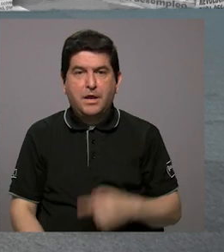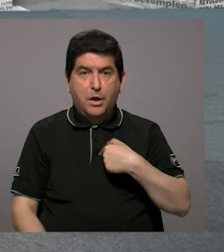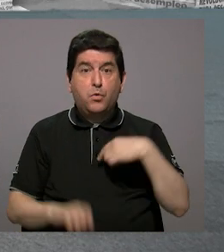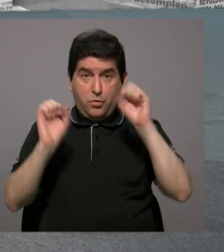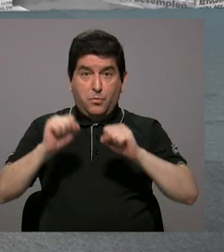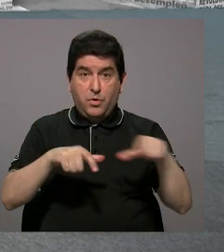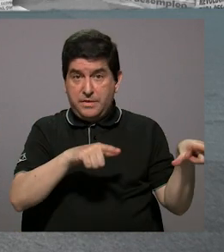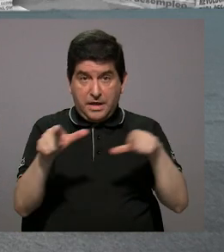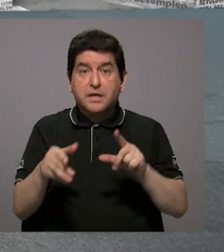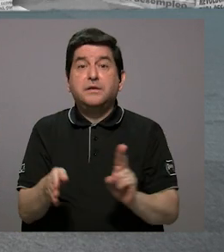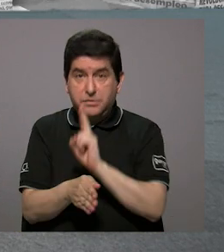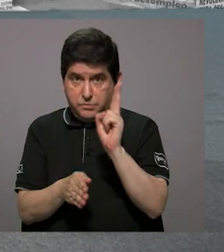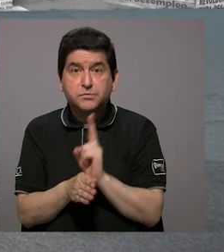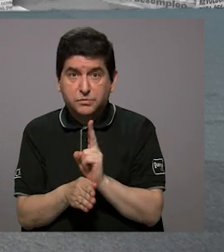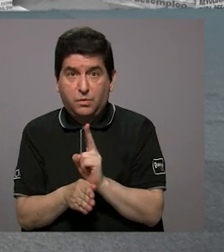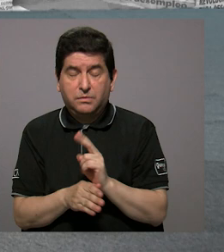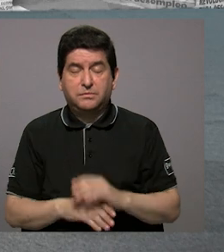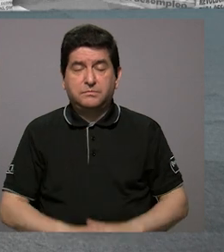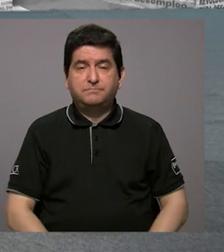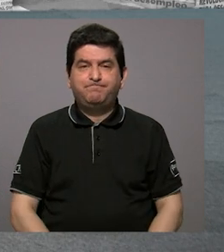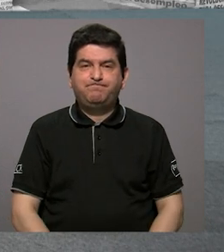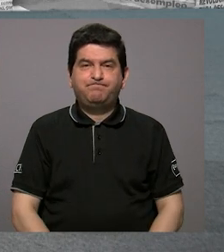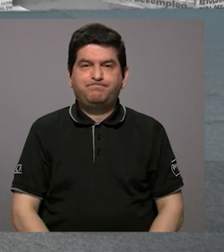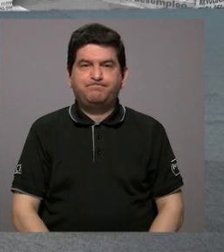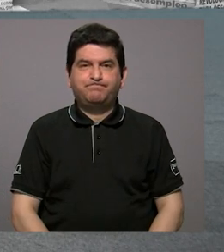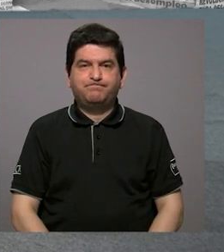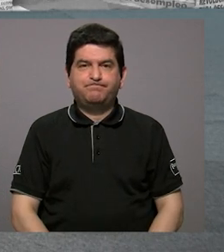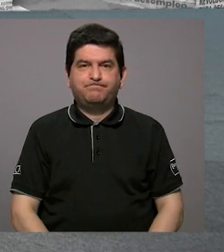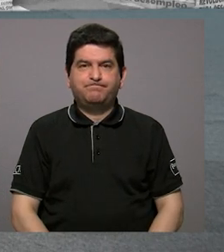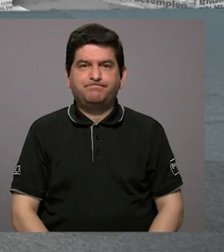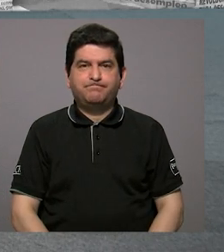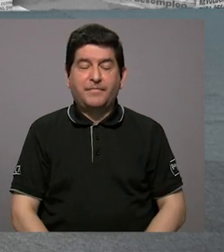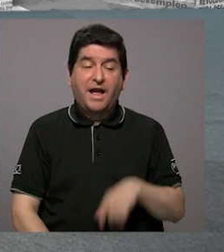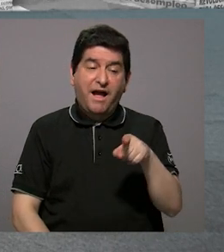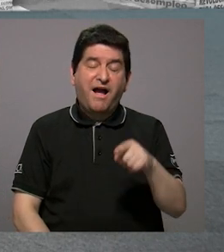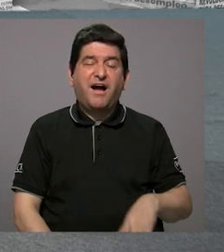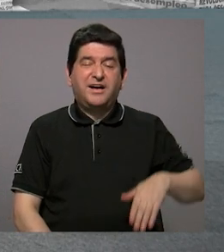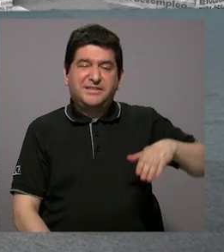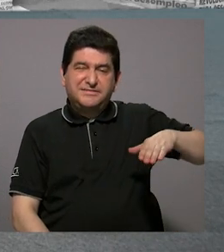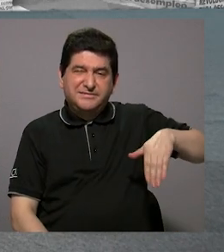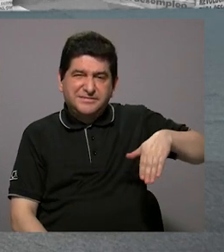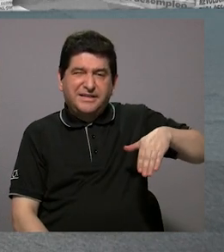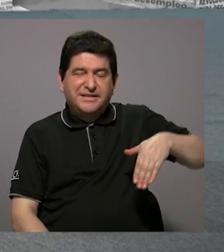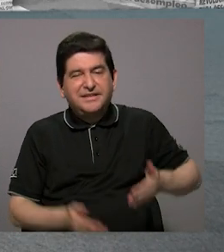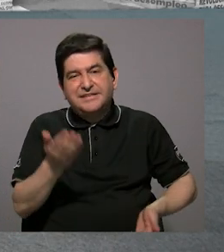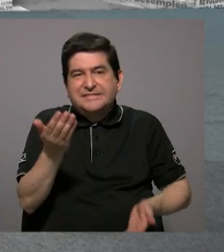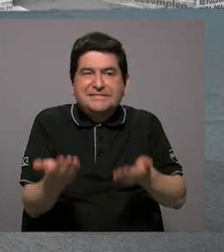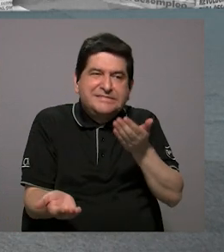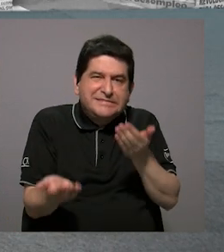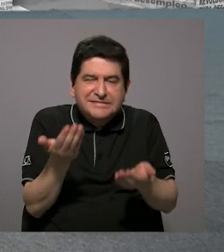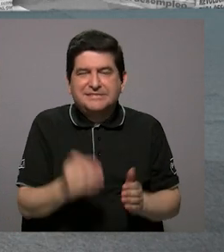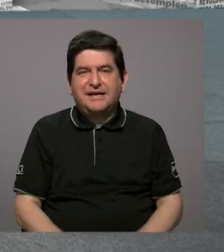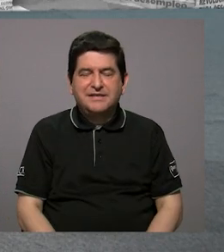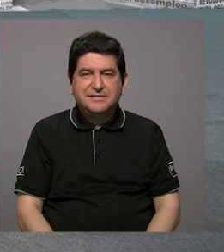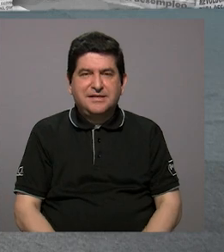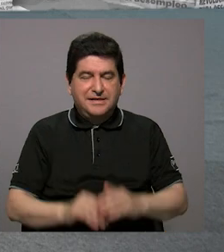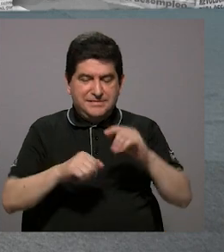a disposición. Entonces ahí parte, esa es la tardanza con la cual se estaba